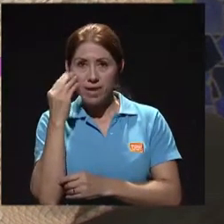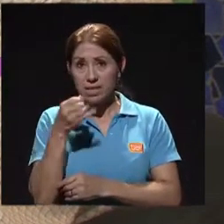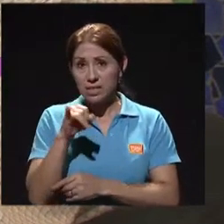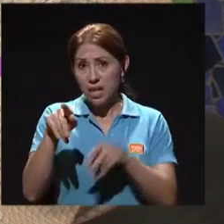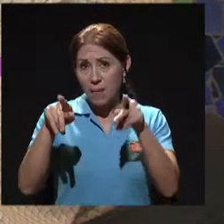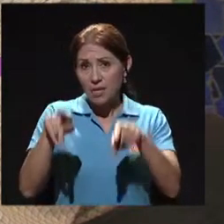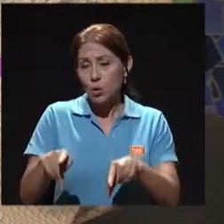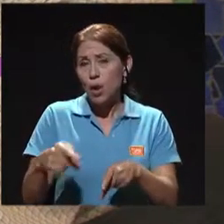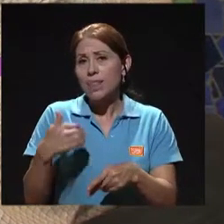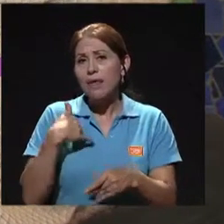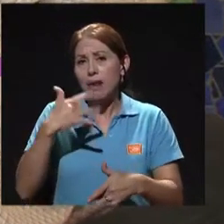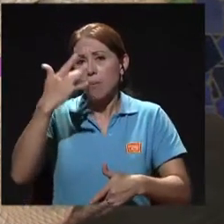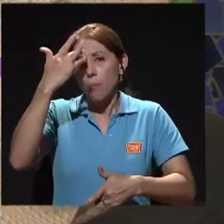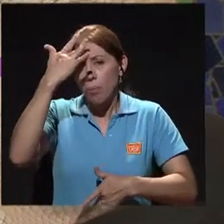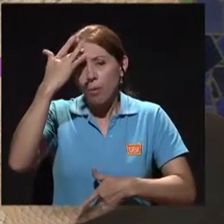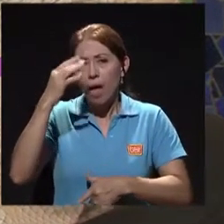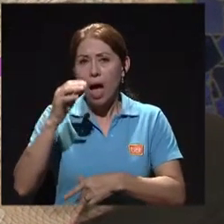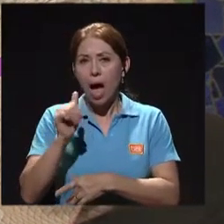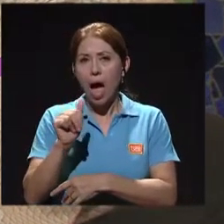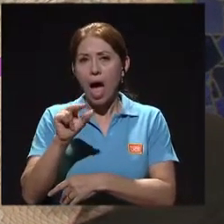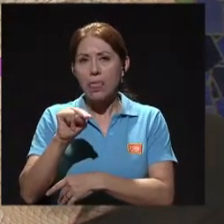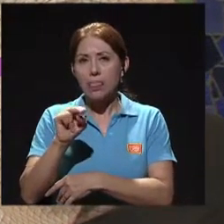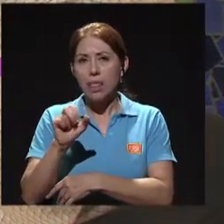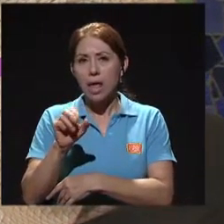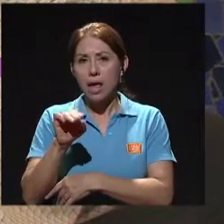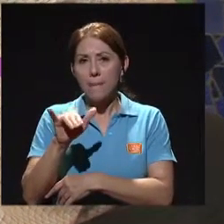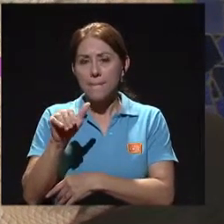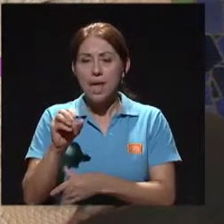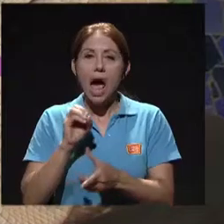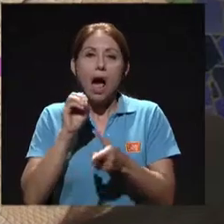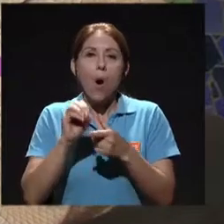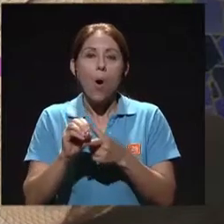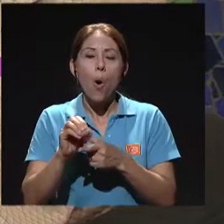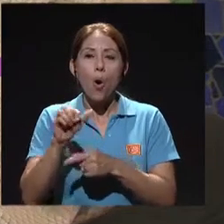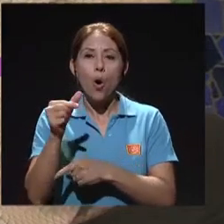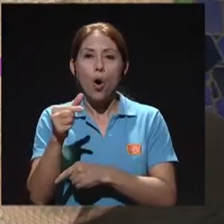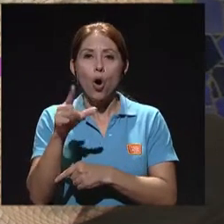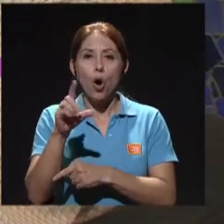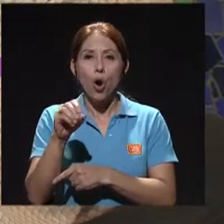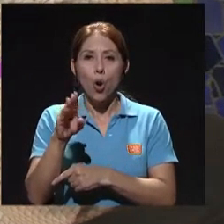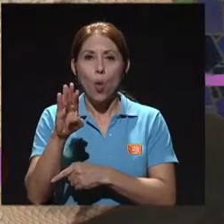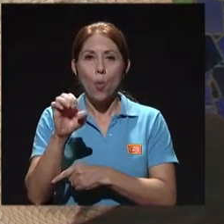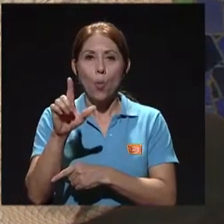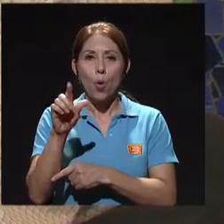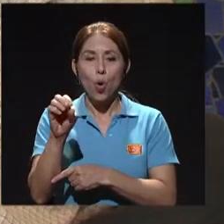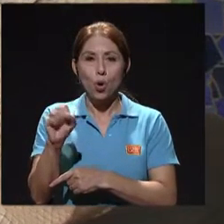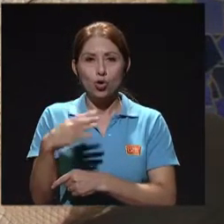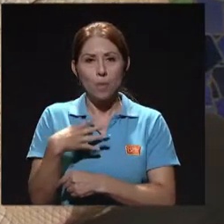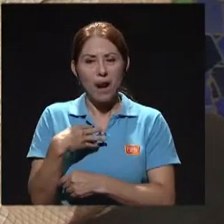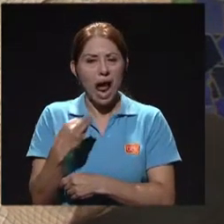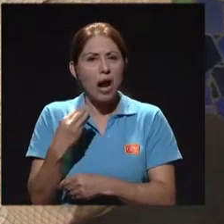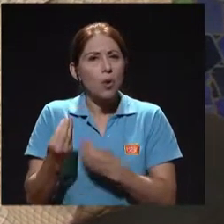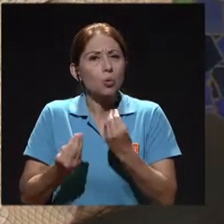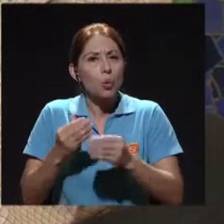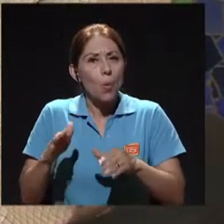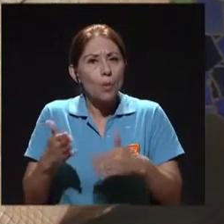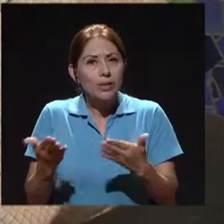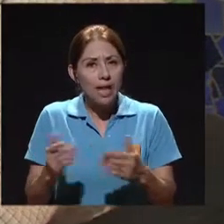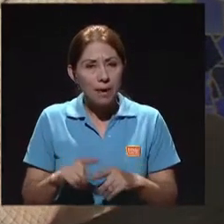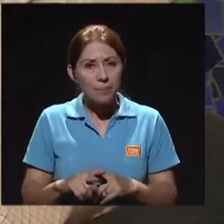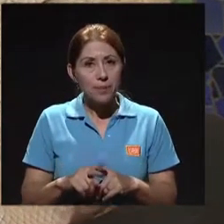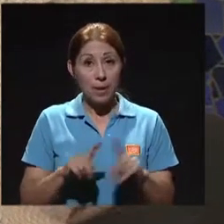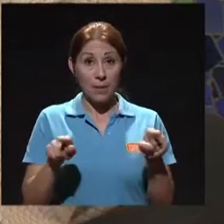tiene anemia, cómo están sus glóbulos blancos, por ejemplo, pero también hay que incluir,